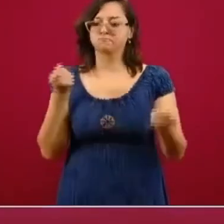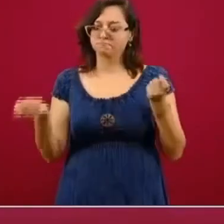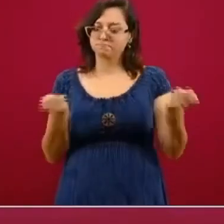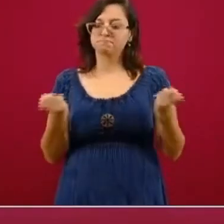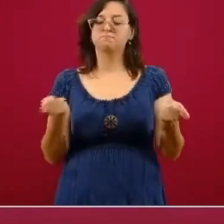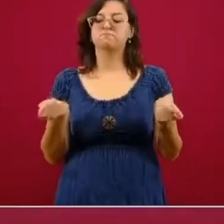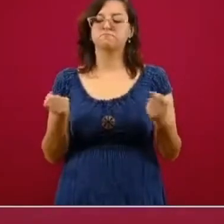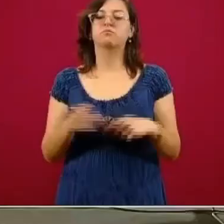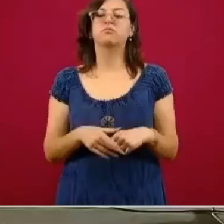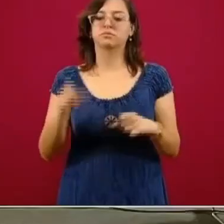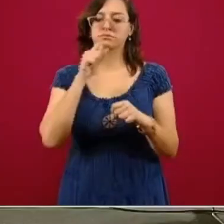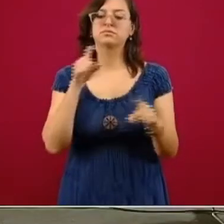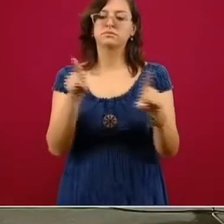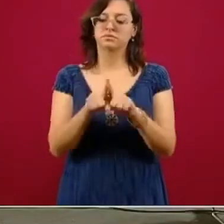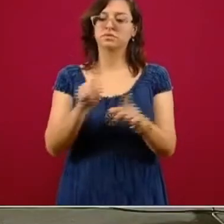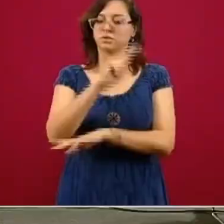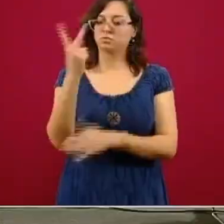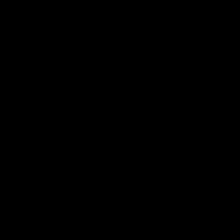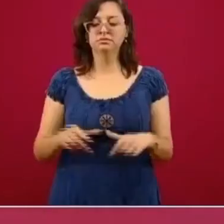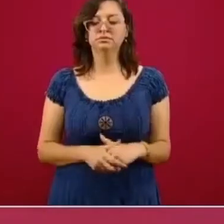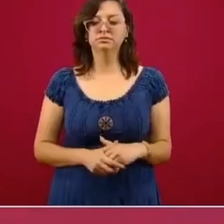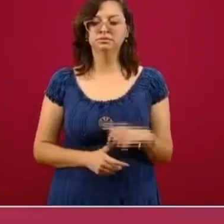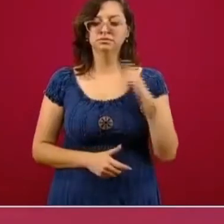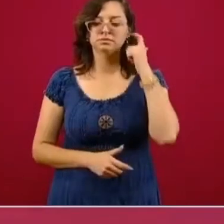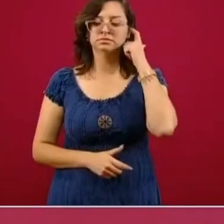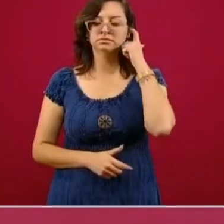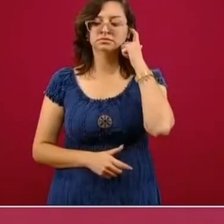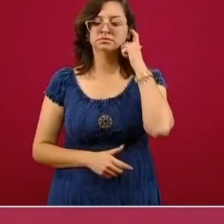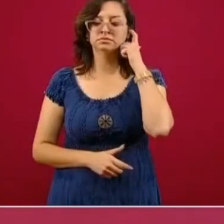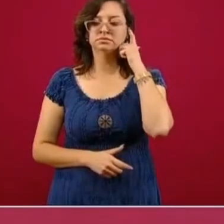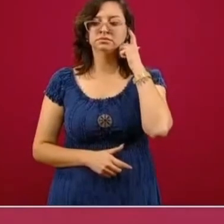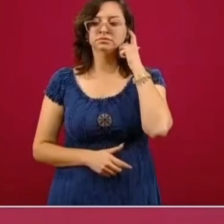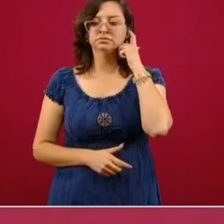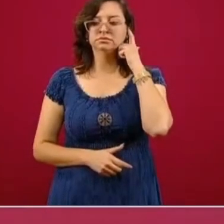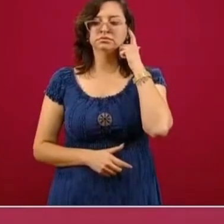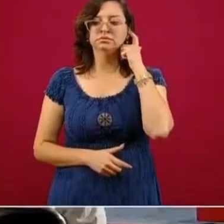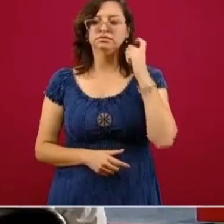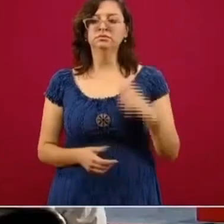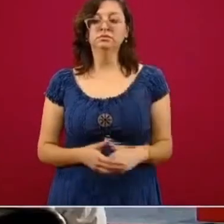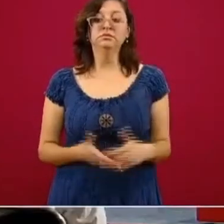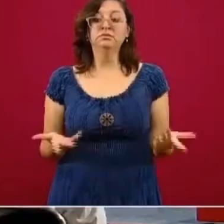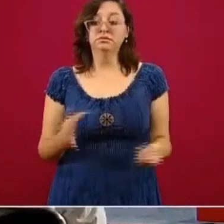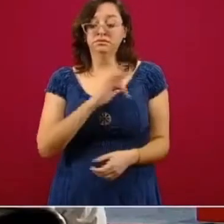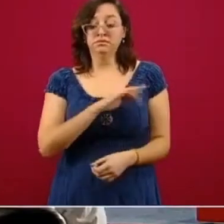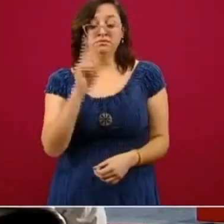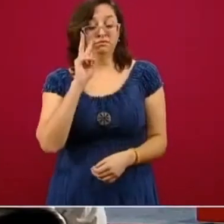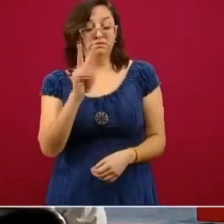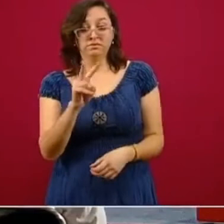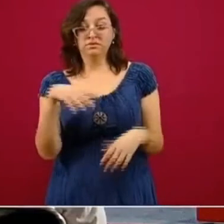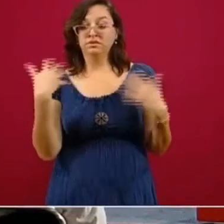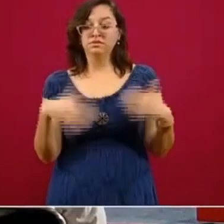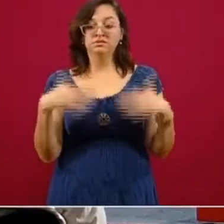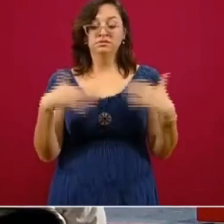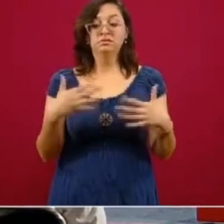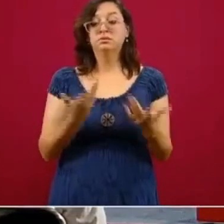disminuir y tienen también este programa de acercamiento. La diapositiva, el número básico de reproducción, definitivamente aquí sí vemos que